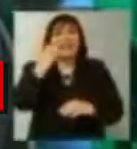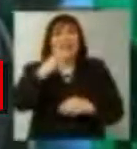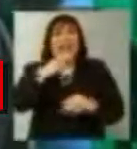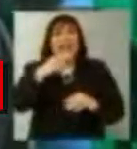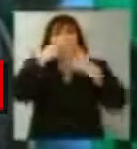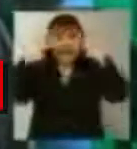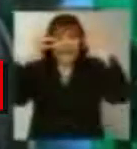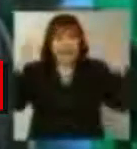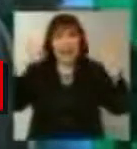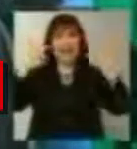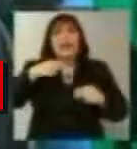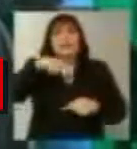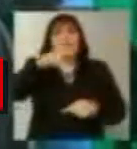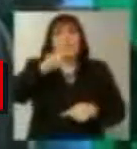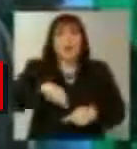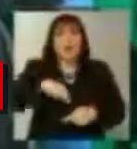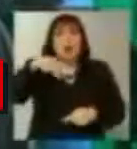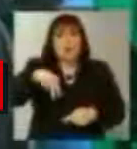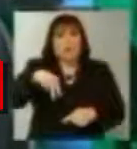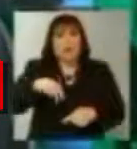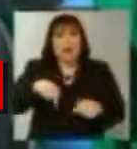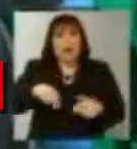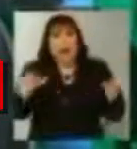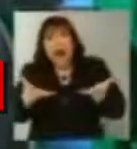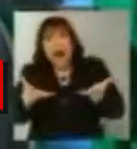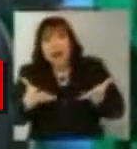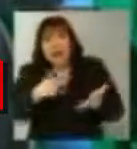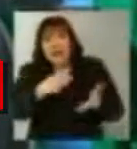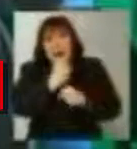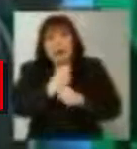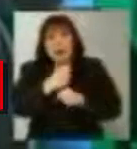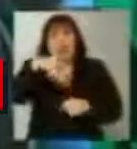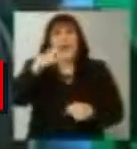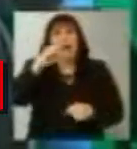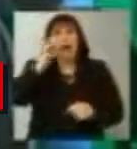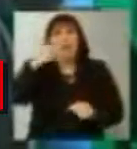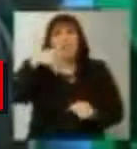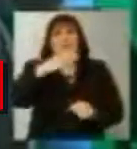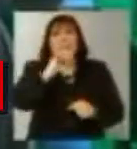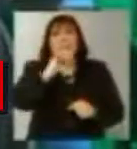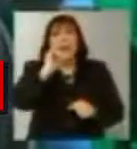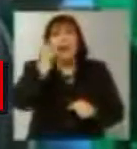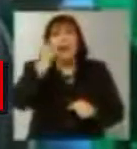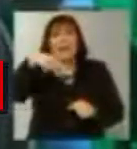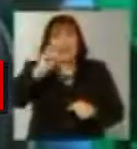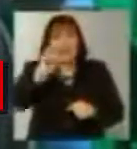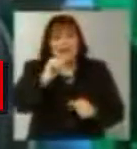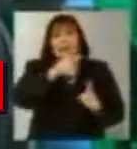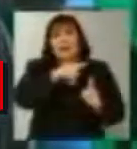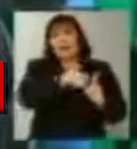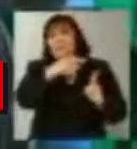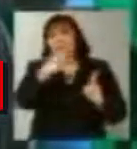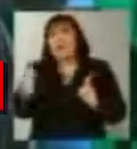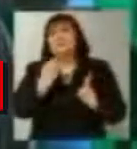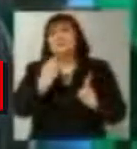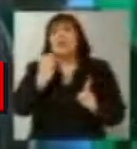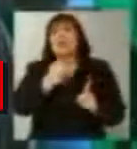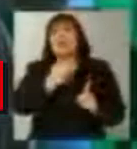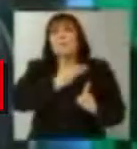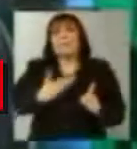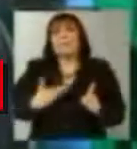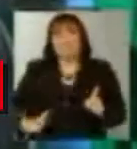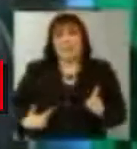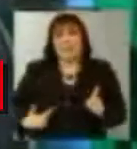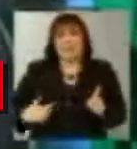próximo. Hasta el momento el cargo era ocupado por Matías Campiani, quien pasará a desempeñarse ahora como presidente de la